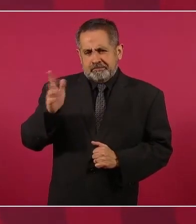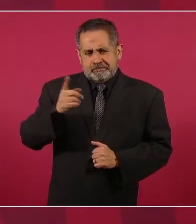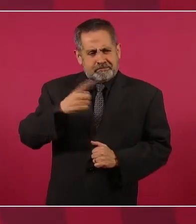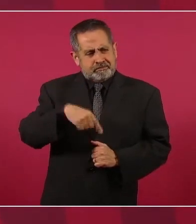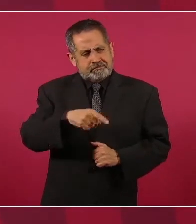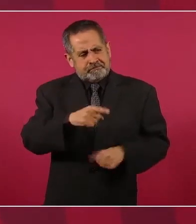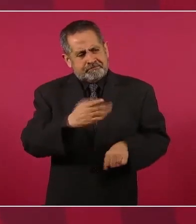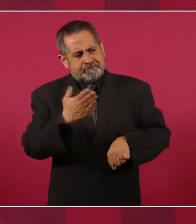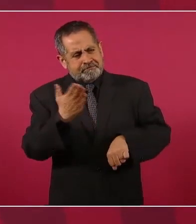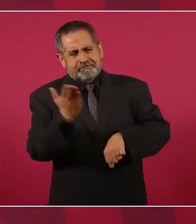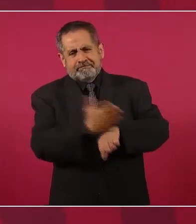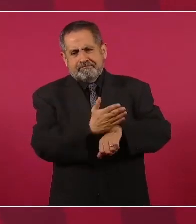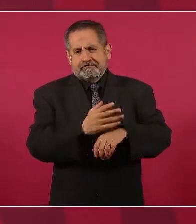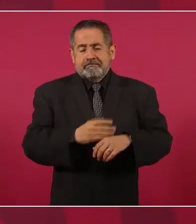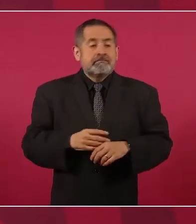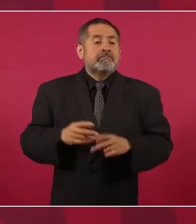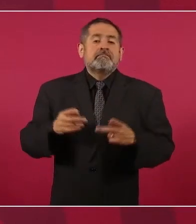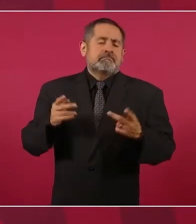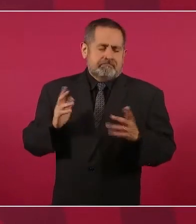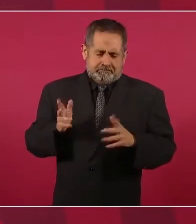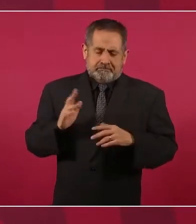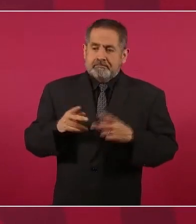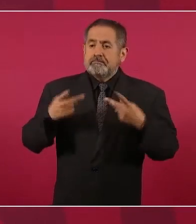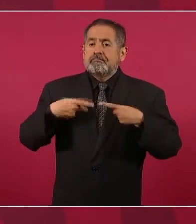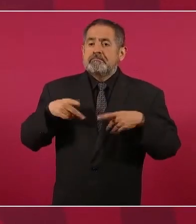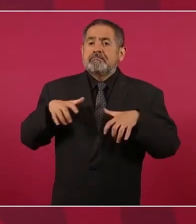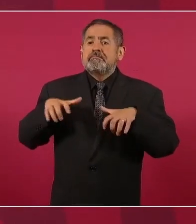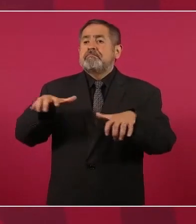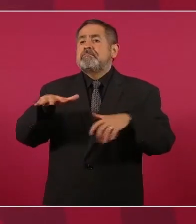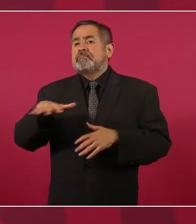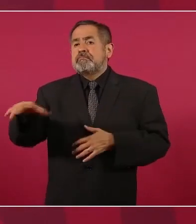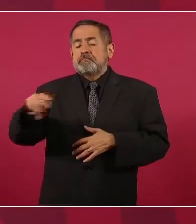el pueblo ya los juzgó.